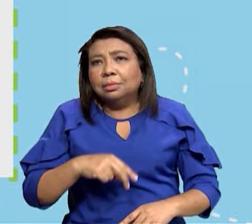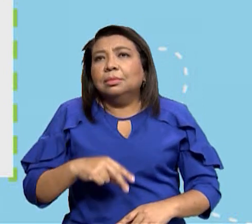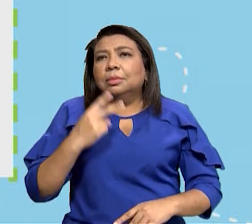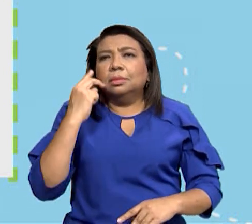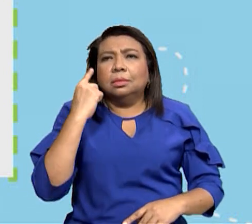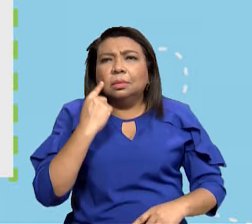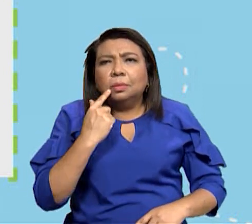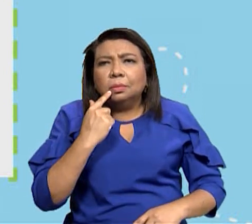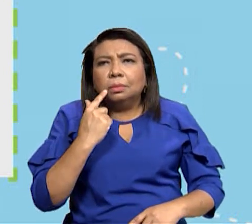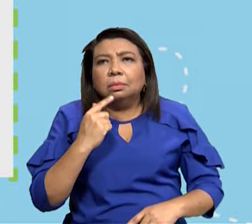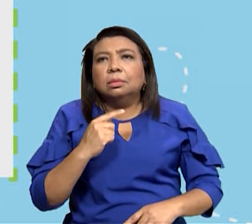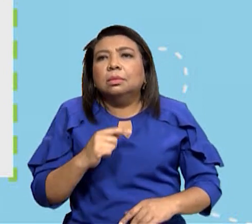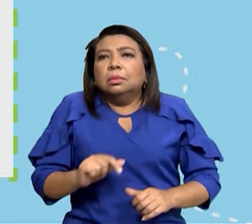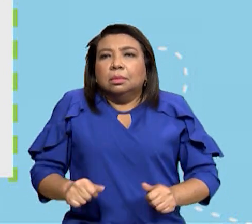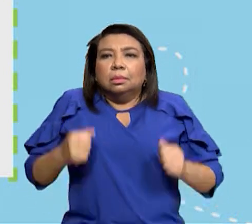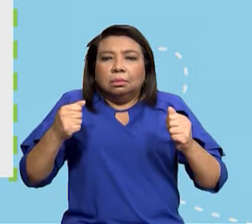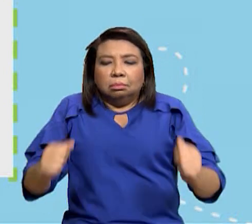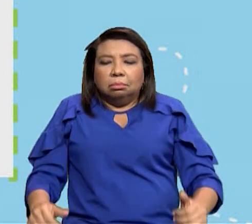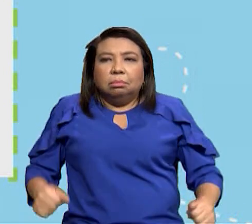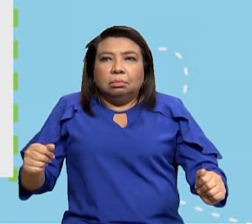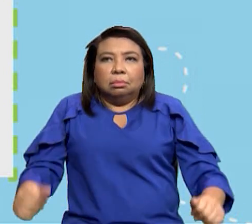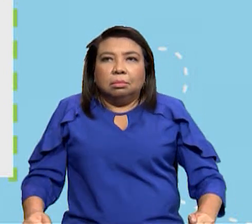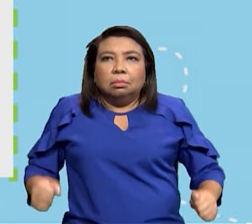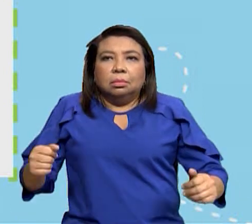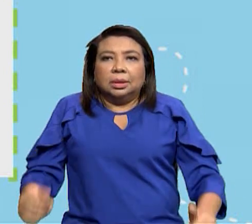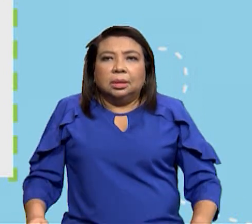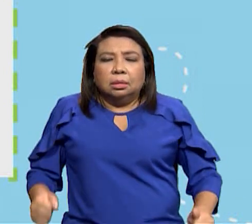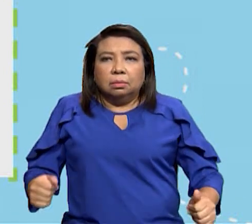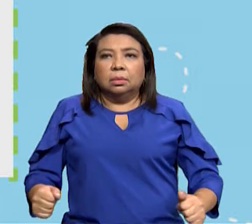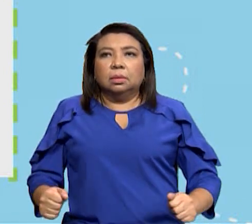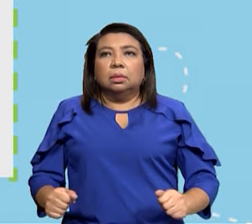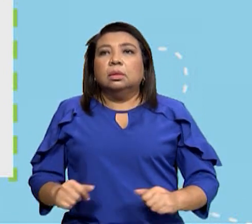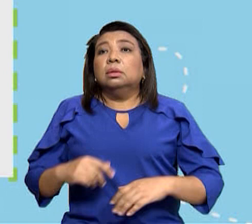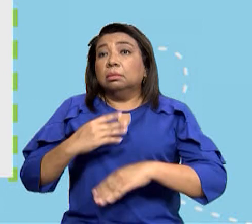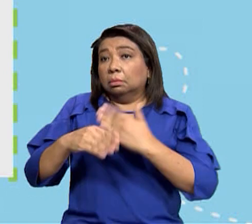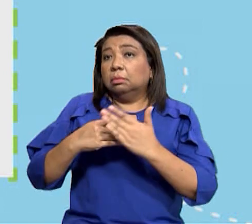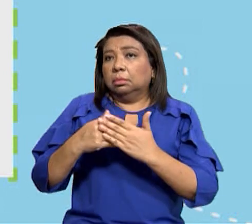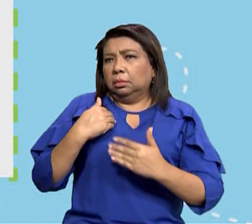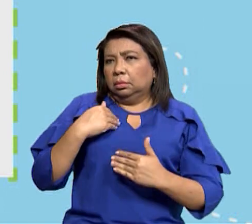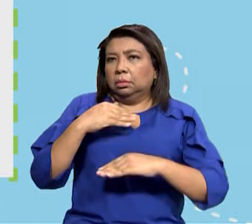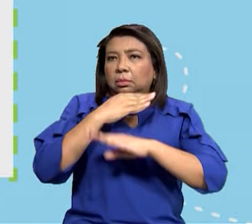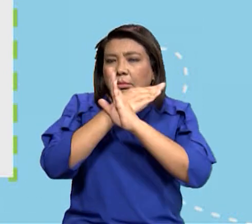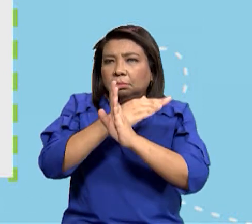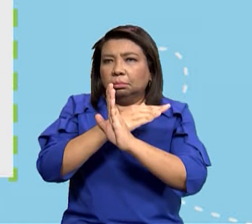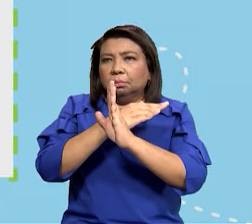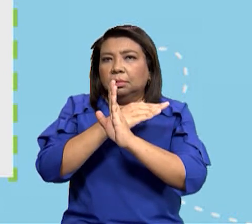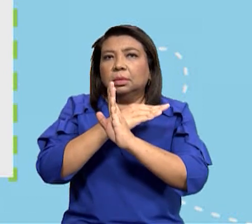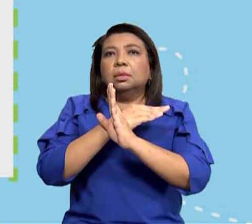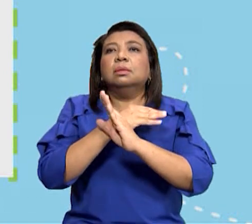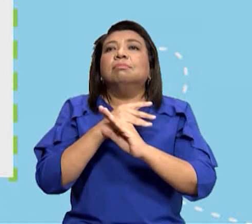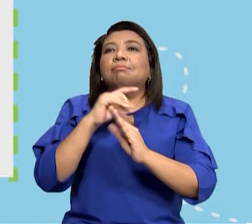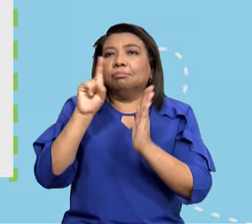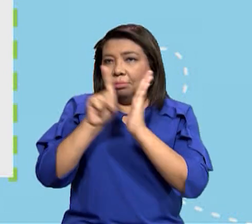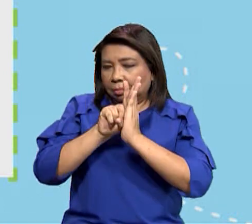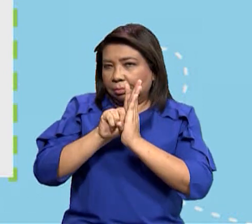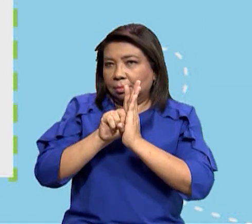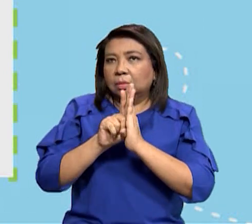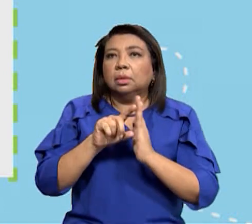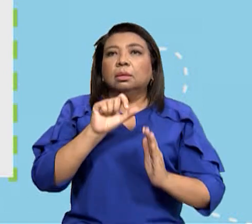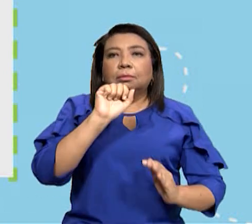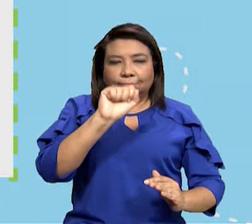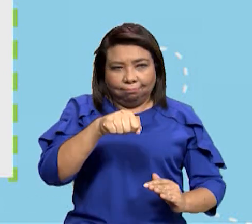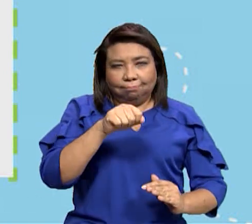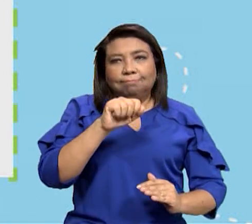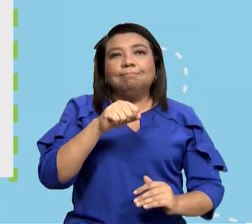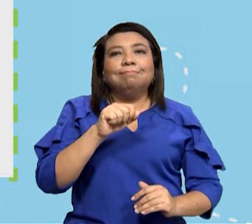que tenemos todos y sobre todo ellos tienen ese derecho que tenemos que cuidarlos y que tenemos que